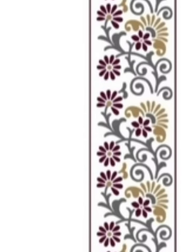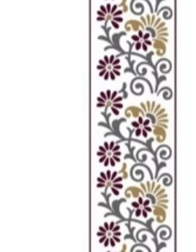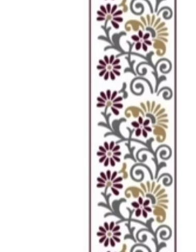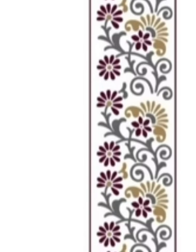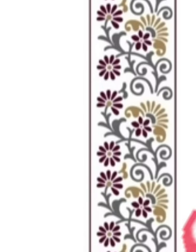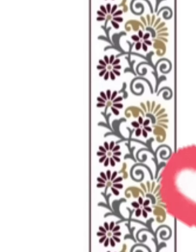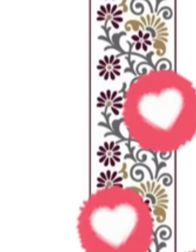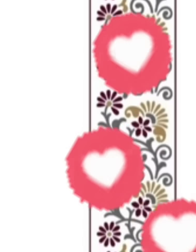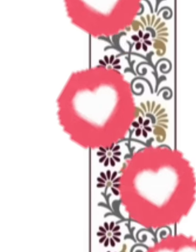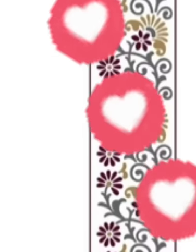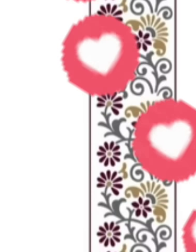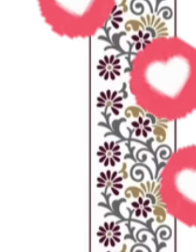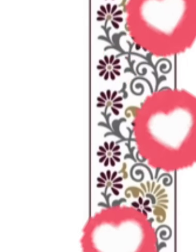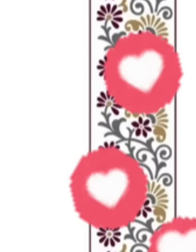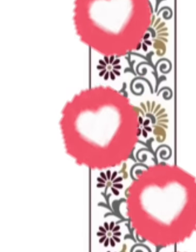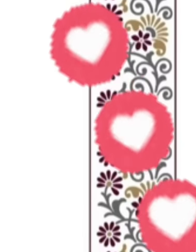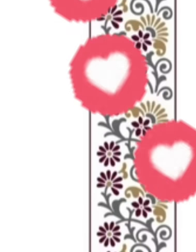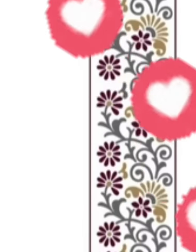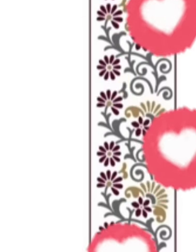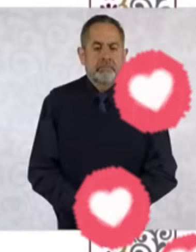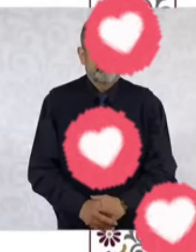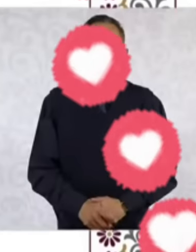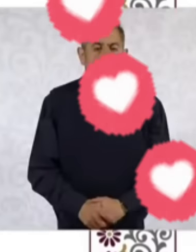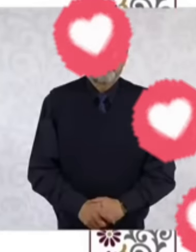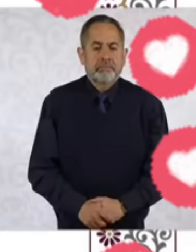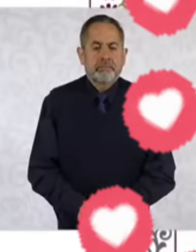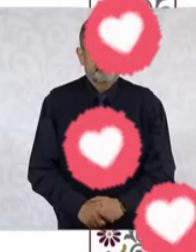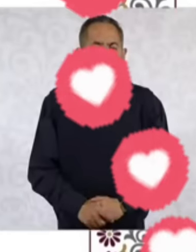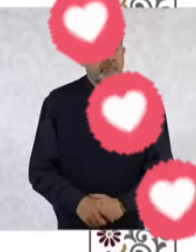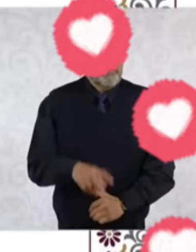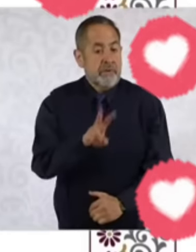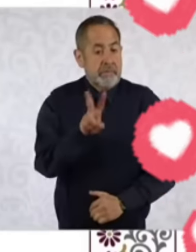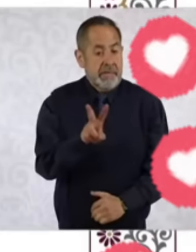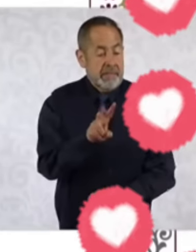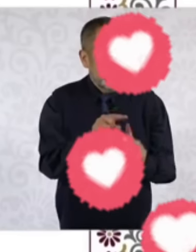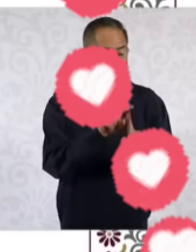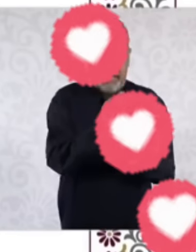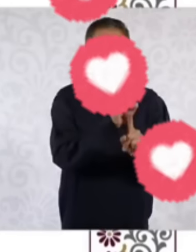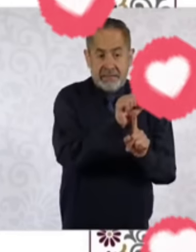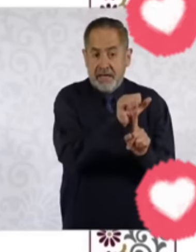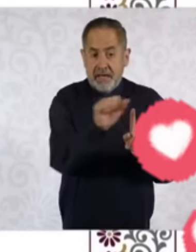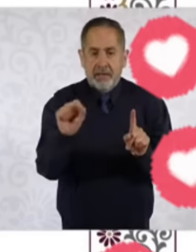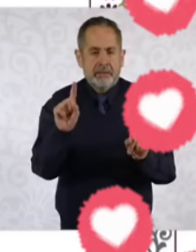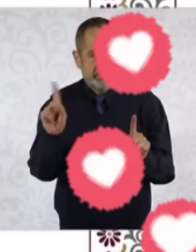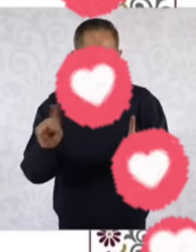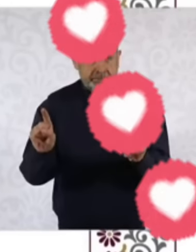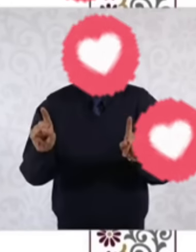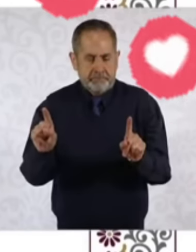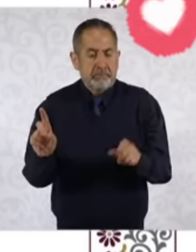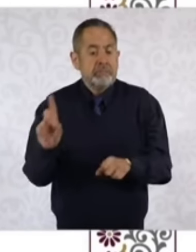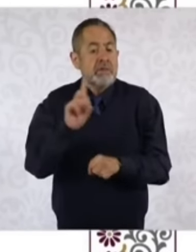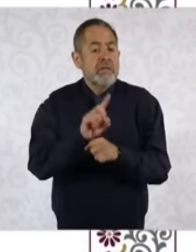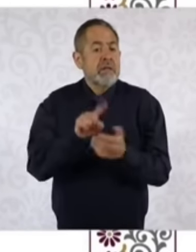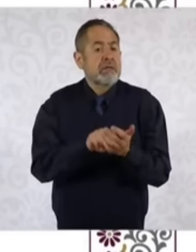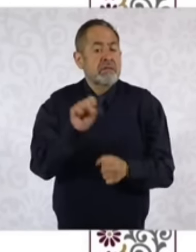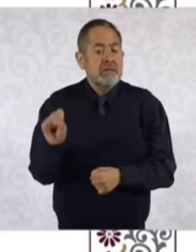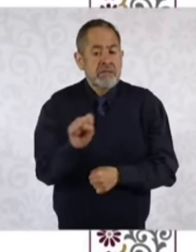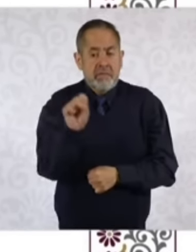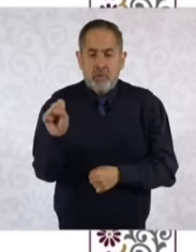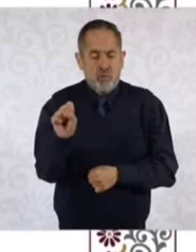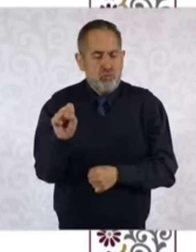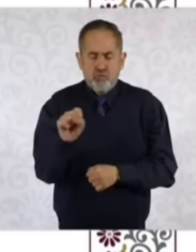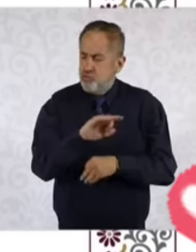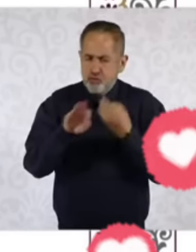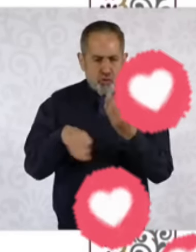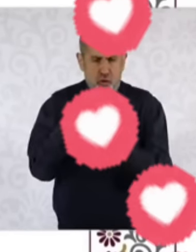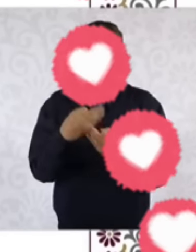la letra N a la R. Los viernes de la S a la Z. Y el día sábado recibiremos a todas